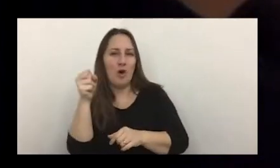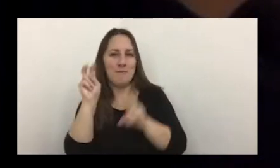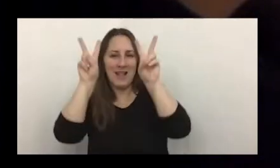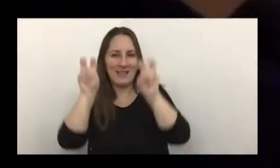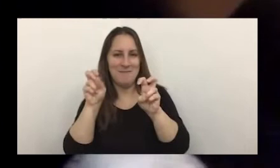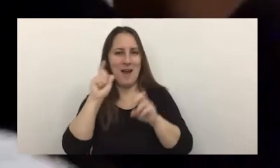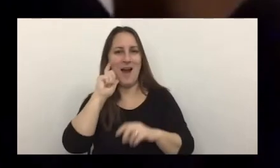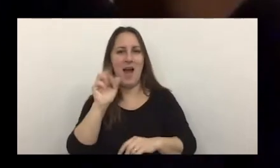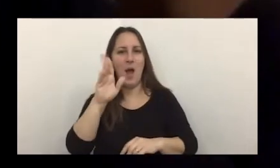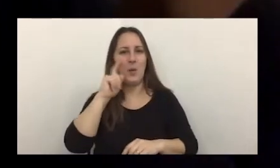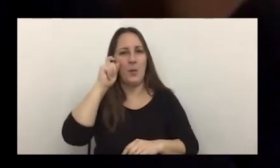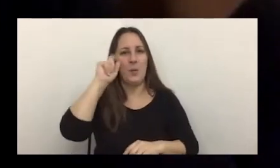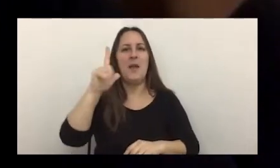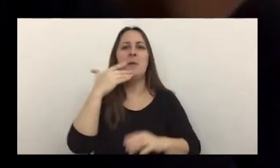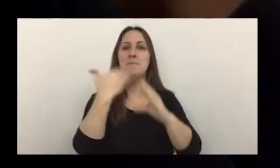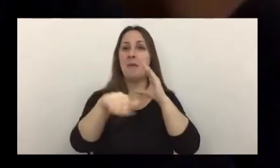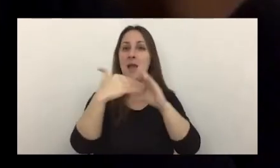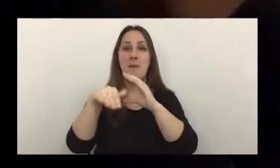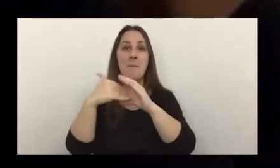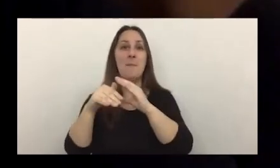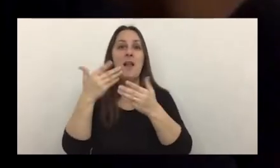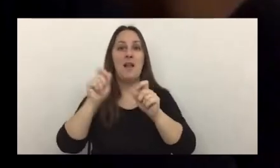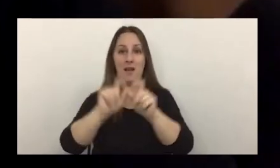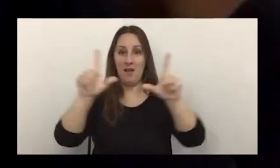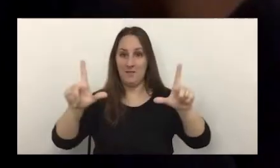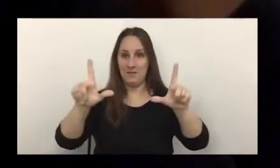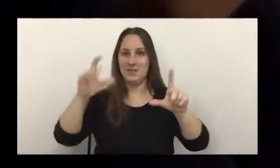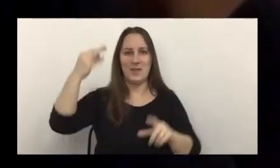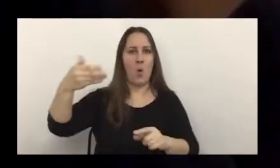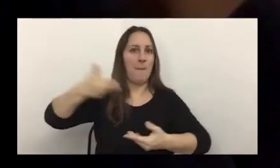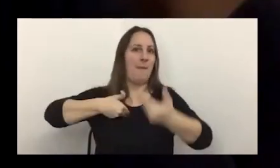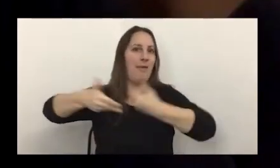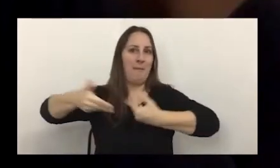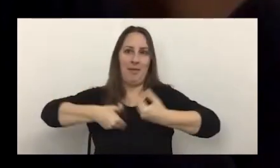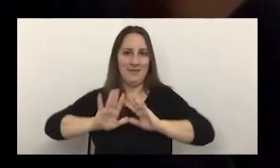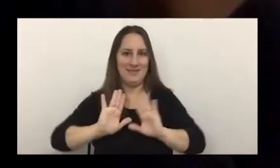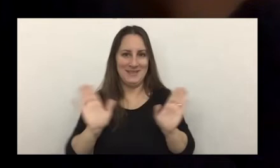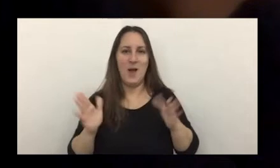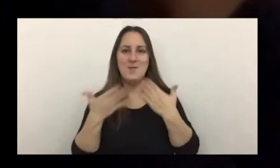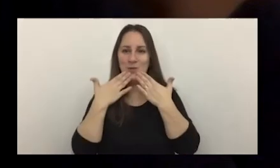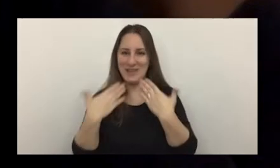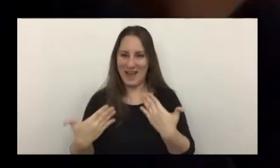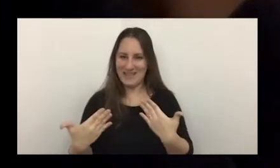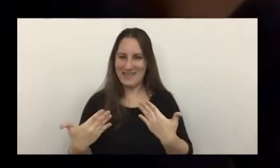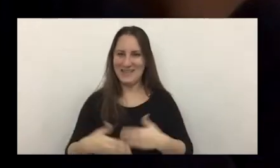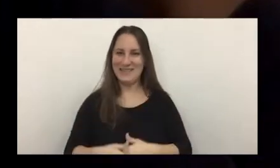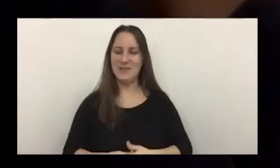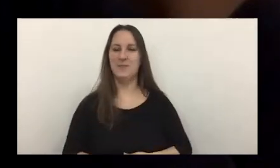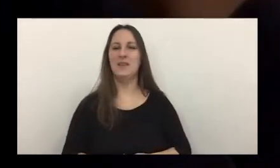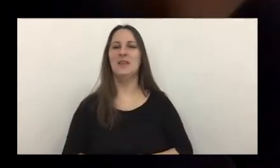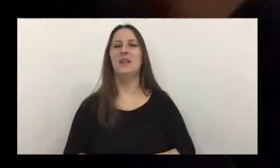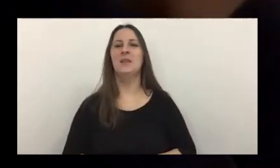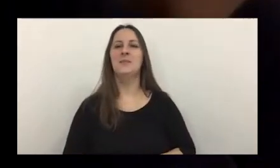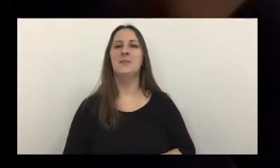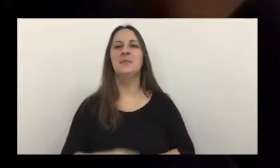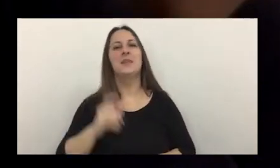tema del envío de material que seguro ya están pidiéndolo en el chat así que muchas gracias Gabriel ahora sí